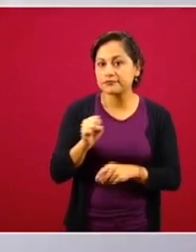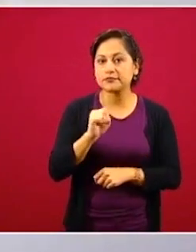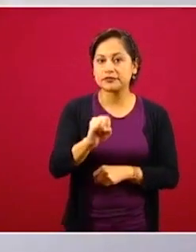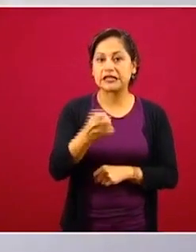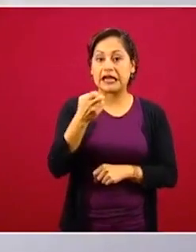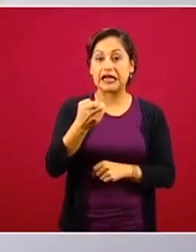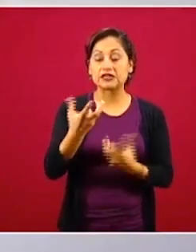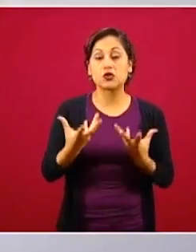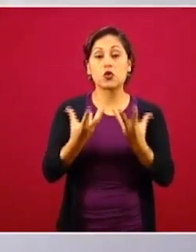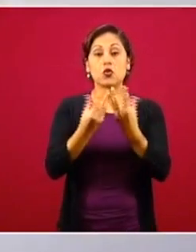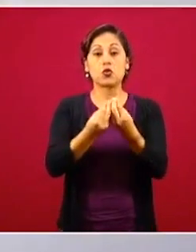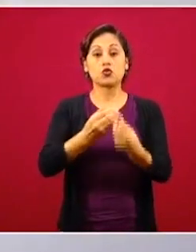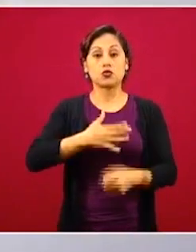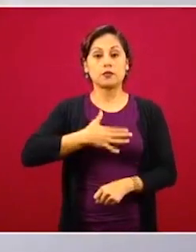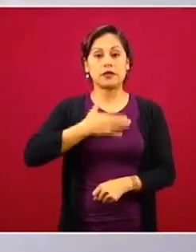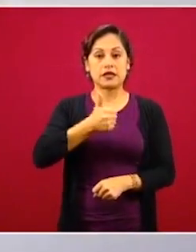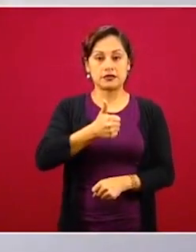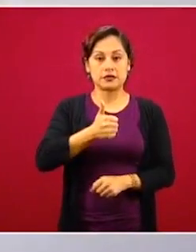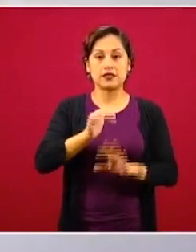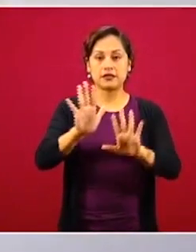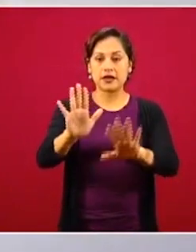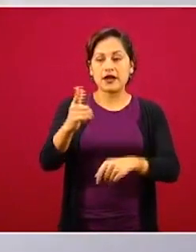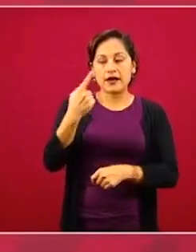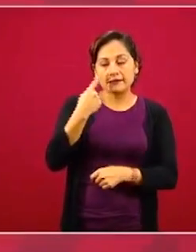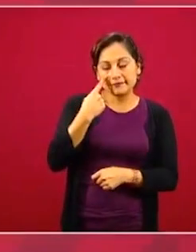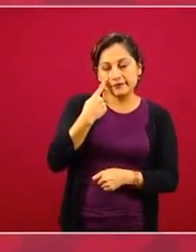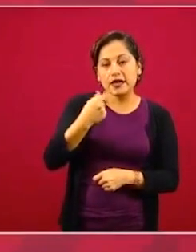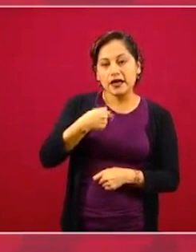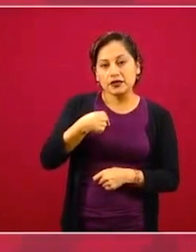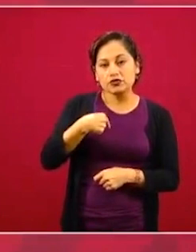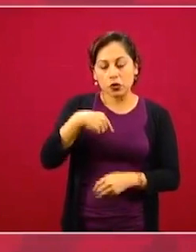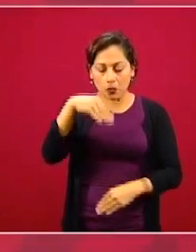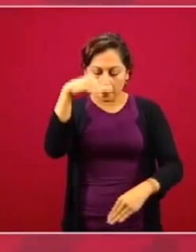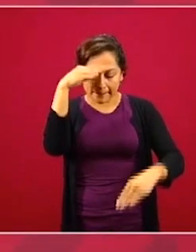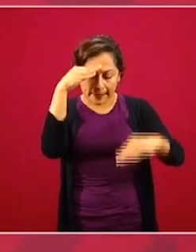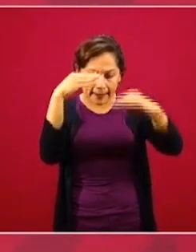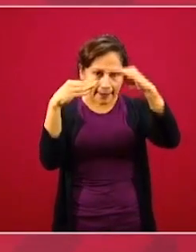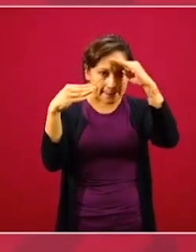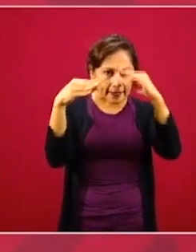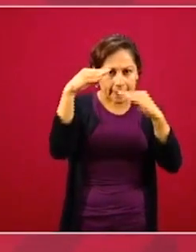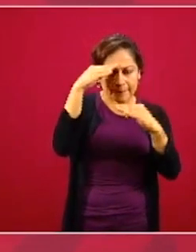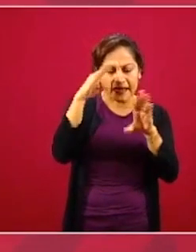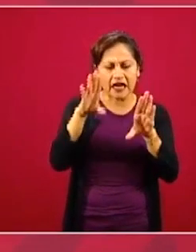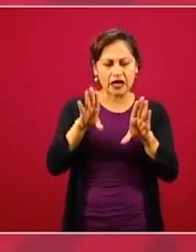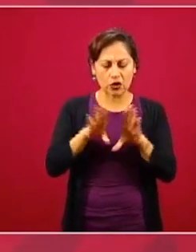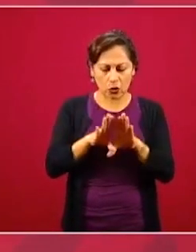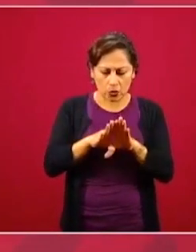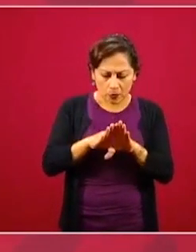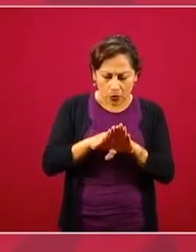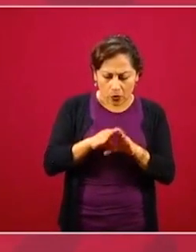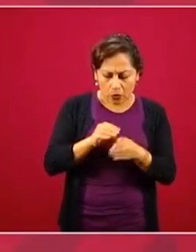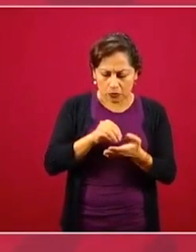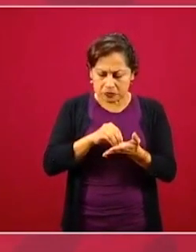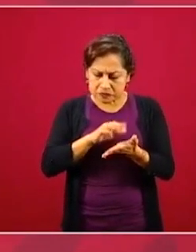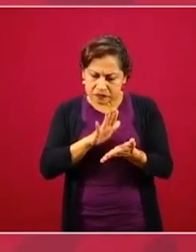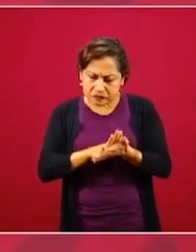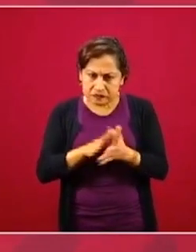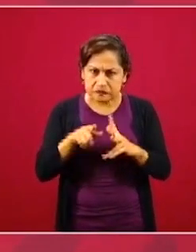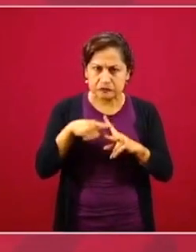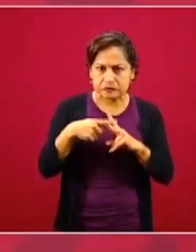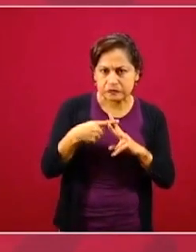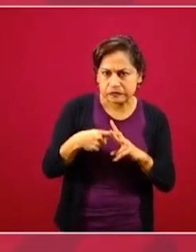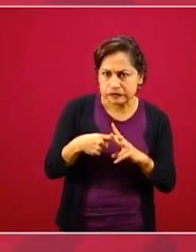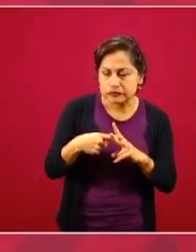Déjenme, estoy elaborando la fórmula, la vamos a aplicar en México.